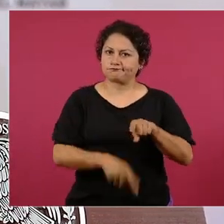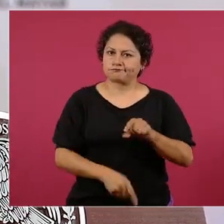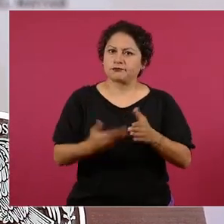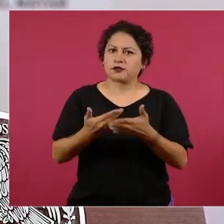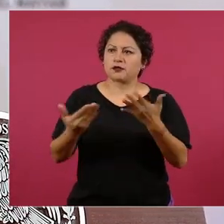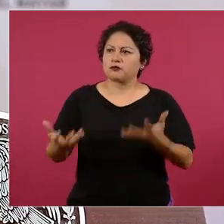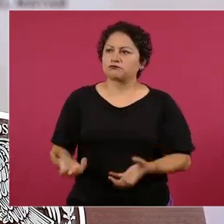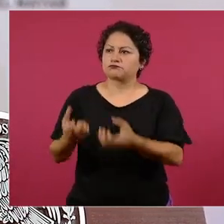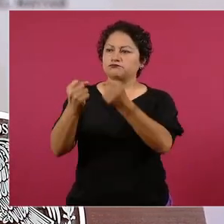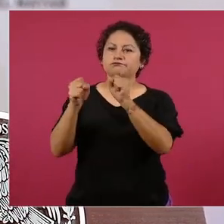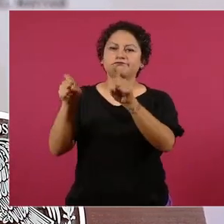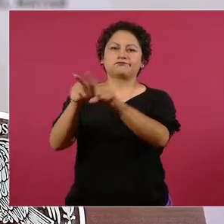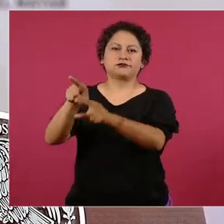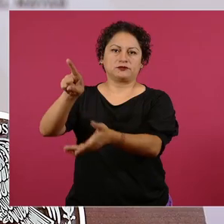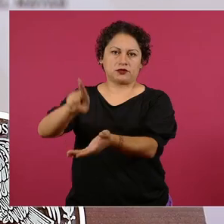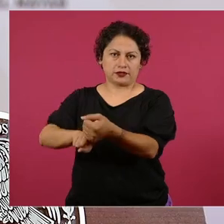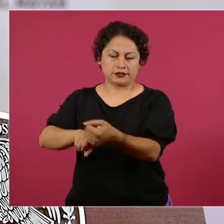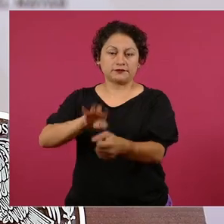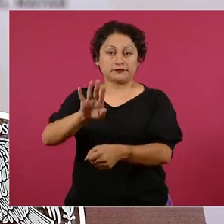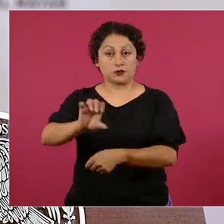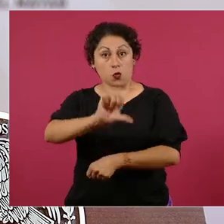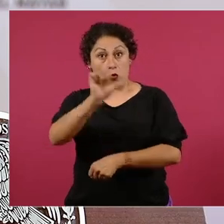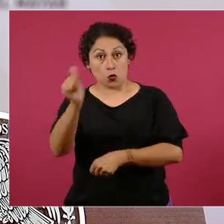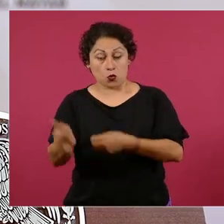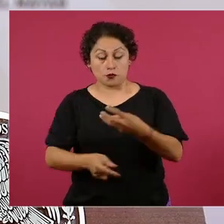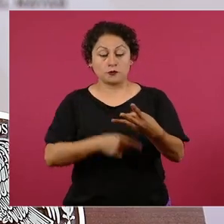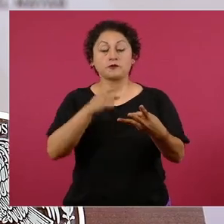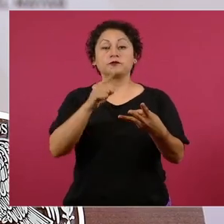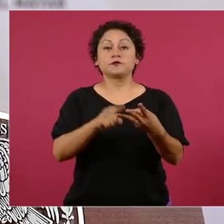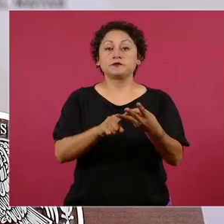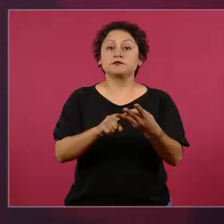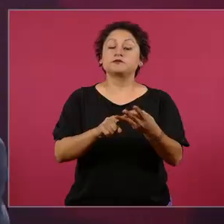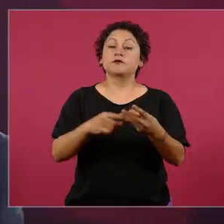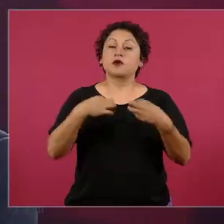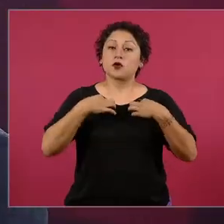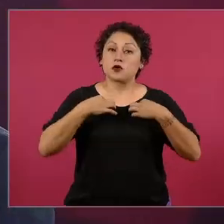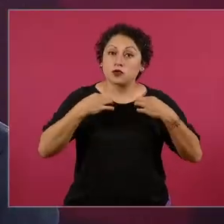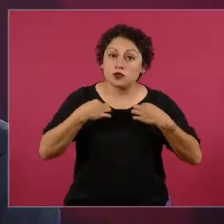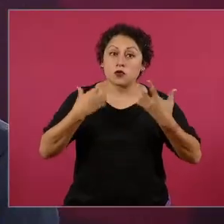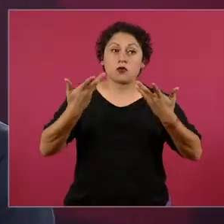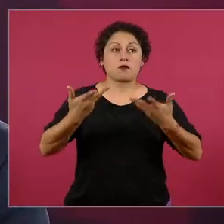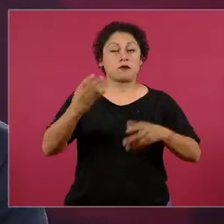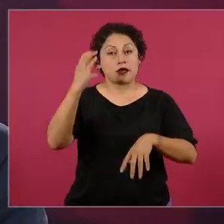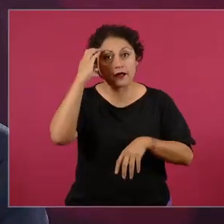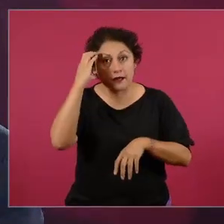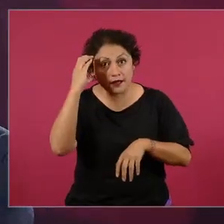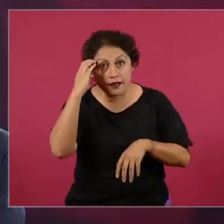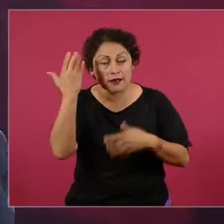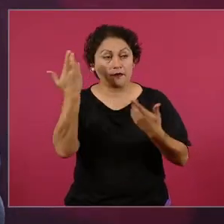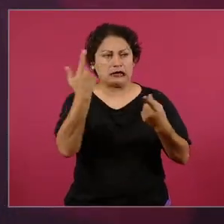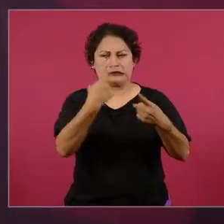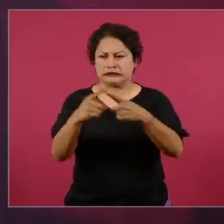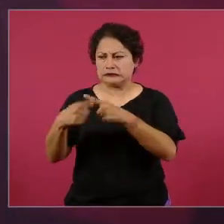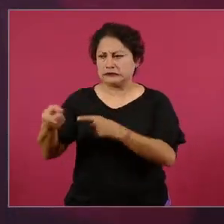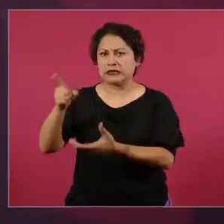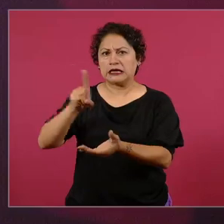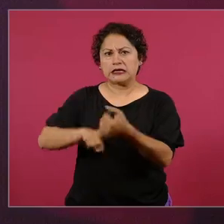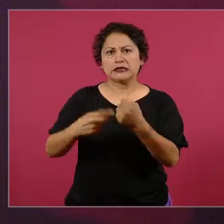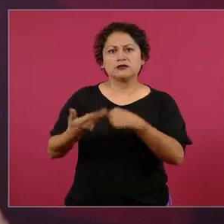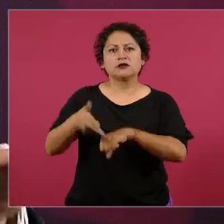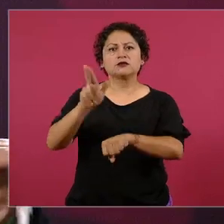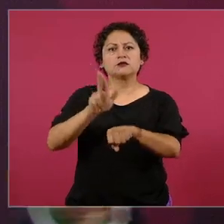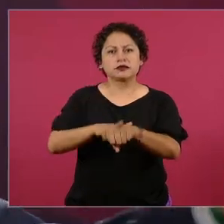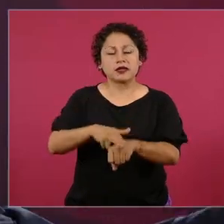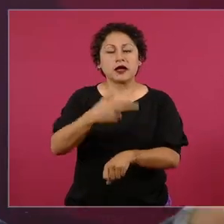lavanderías. La lavandería no solamente se dedica a los uniformes del personal, las batas, las pijamas para los cirujanos, sino